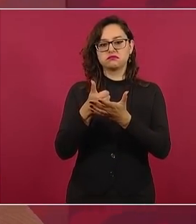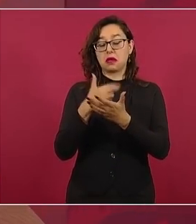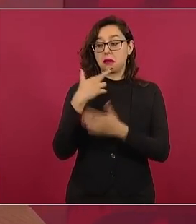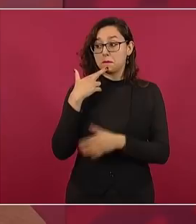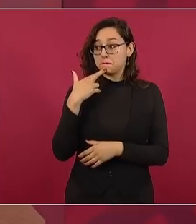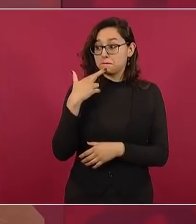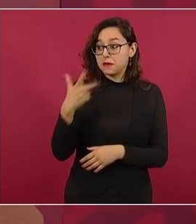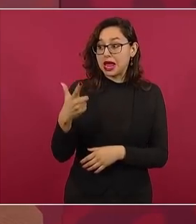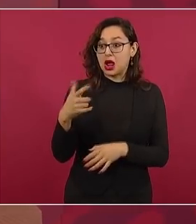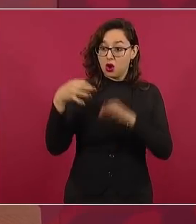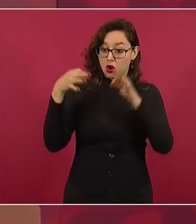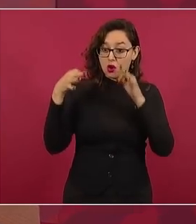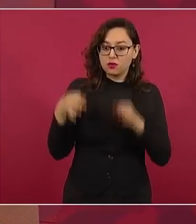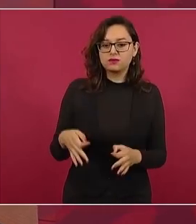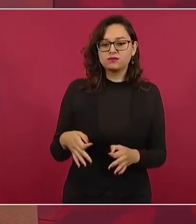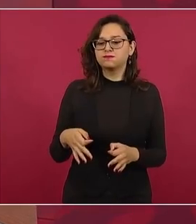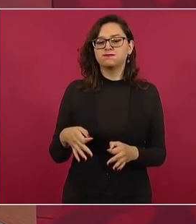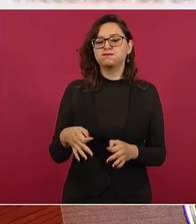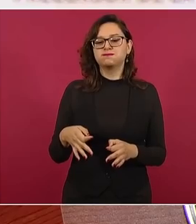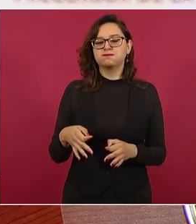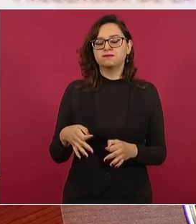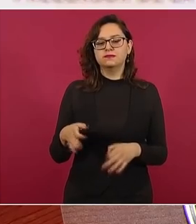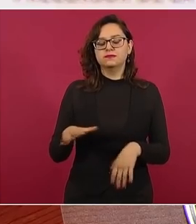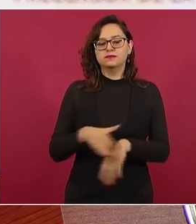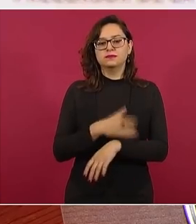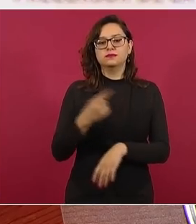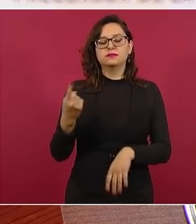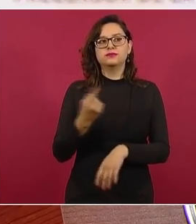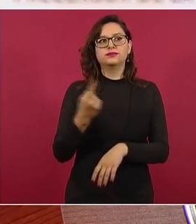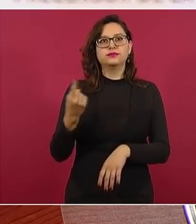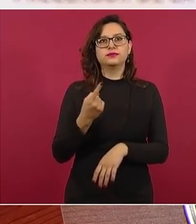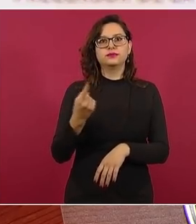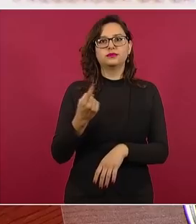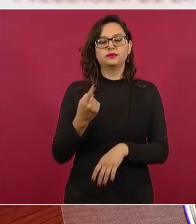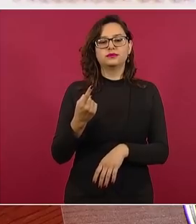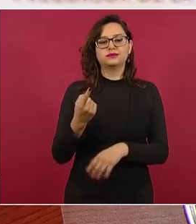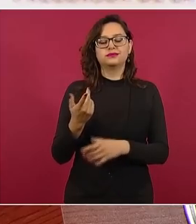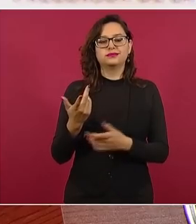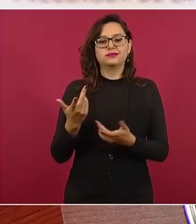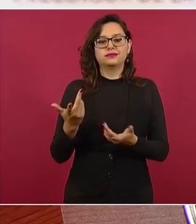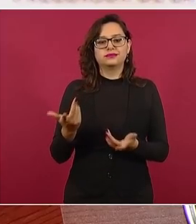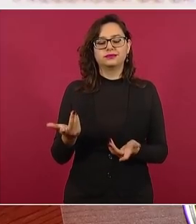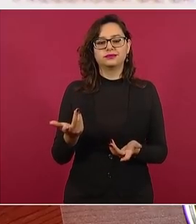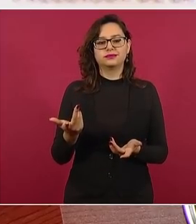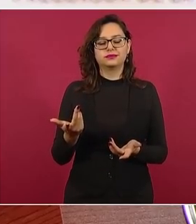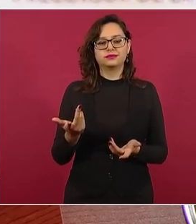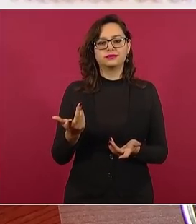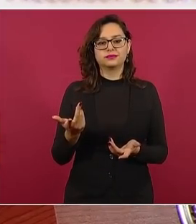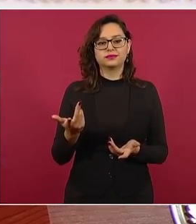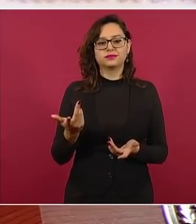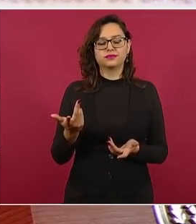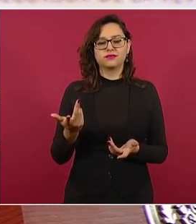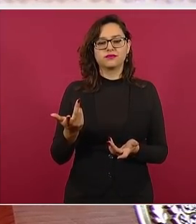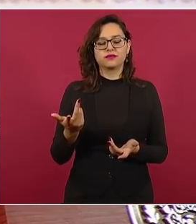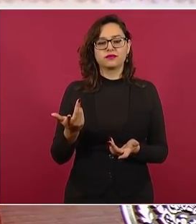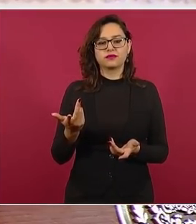Porque, pues entonces, tendríamos que